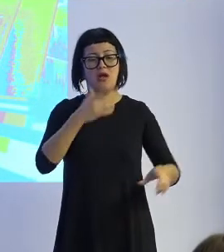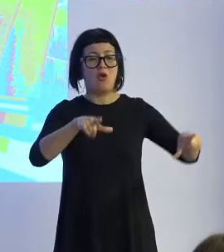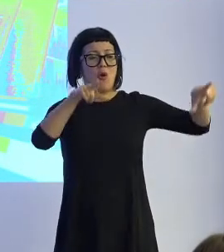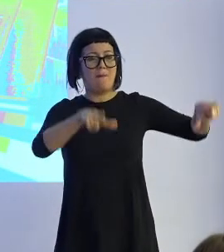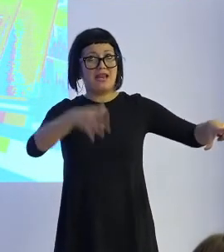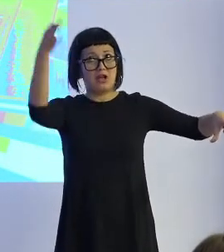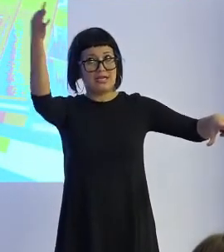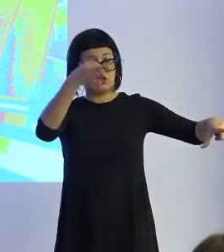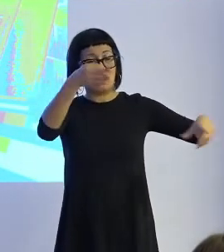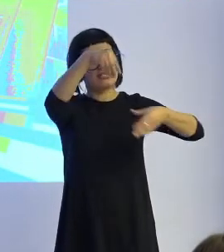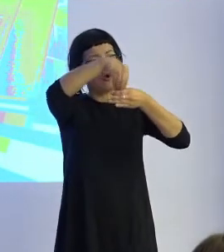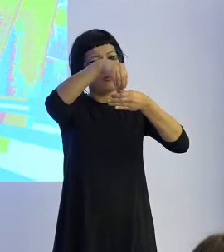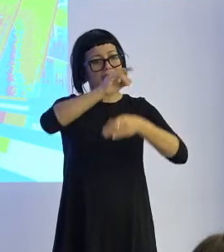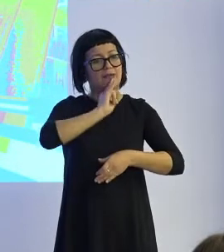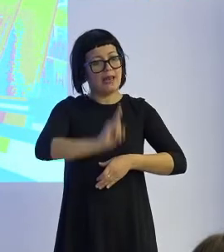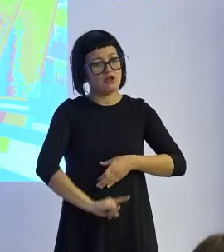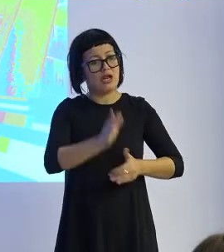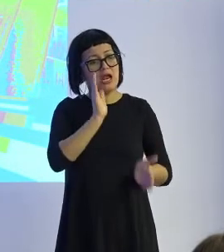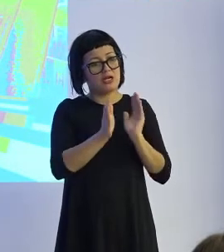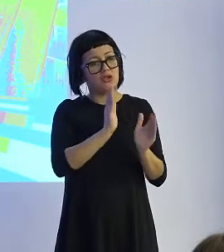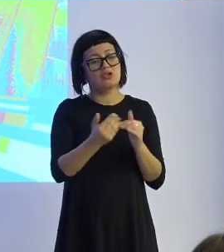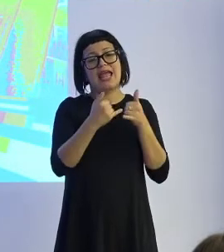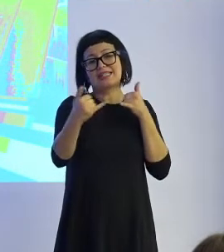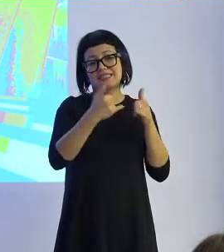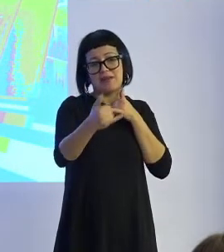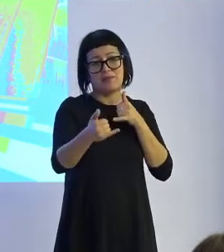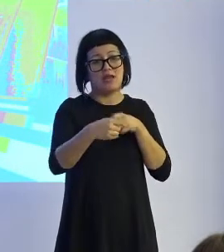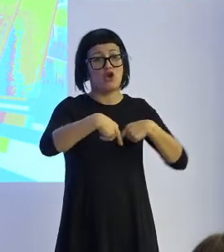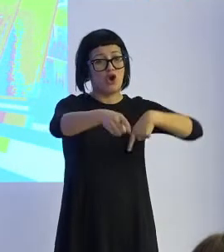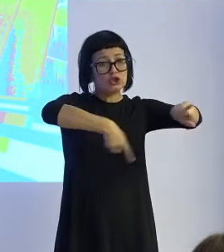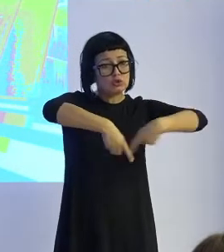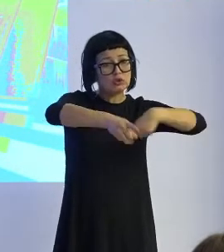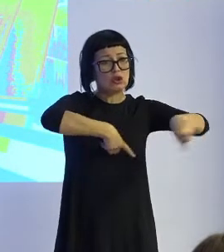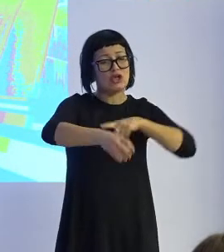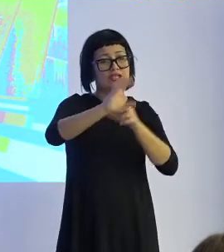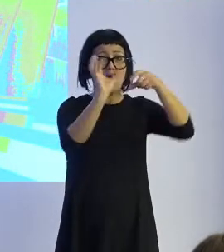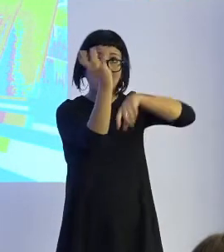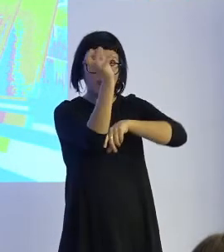componentes electrónicos robóticas semiconductores bombillas smartphones